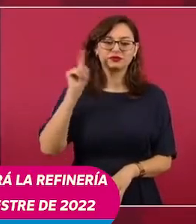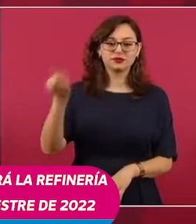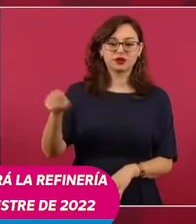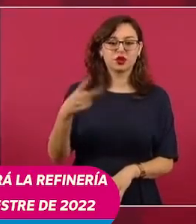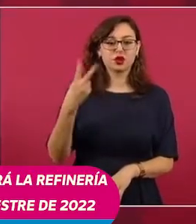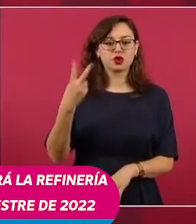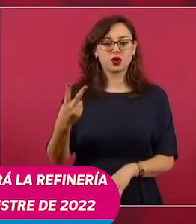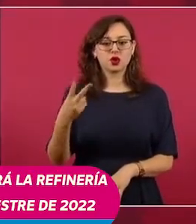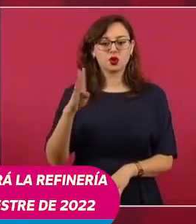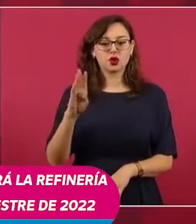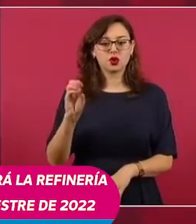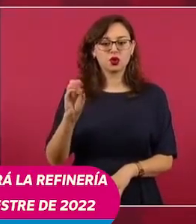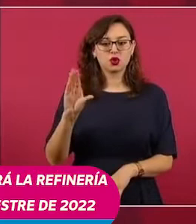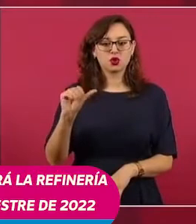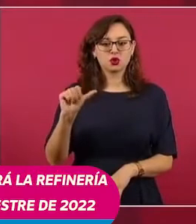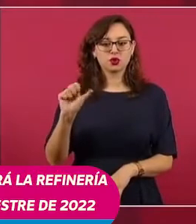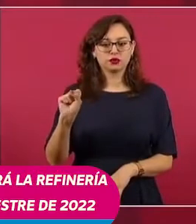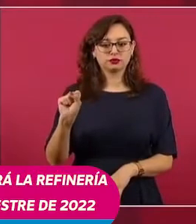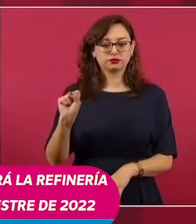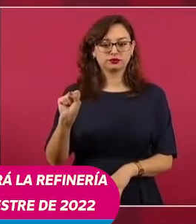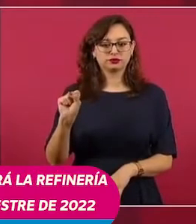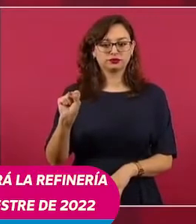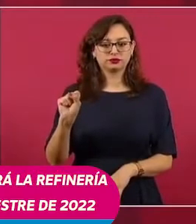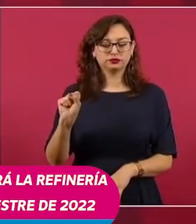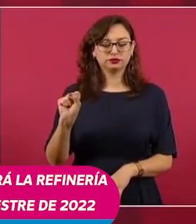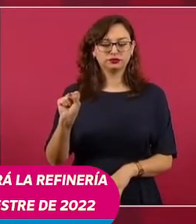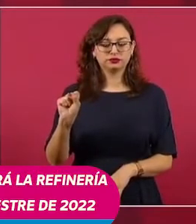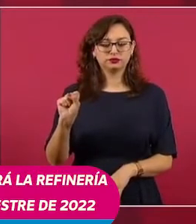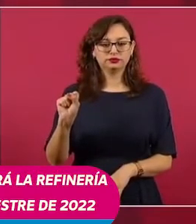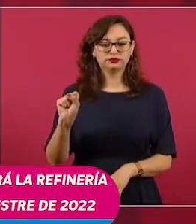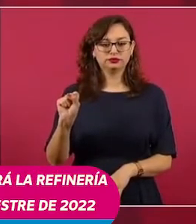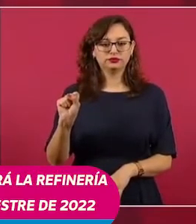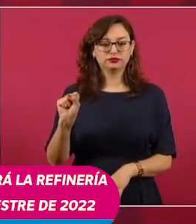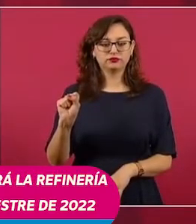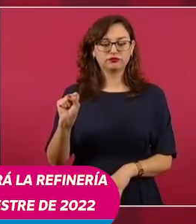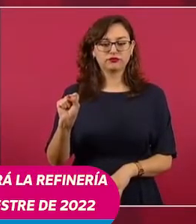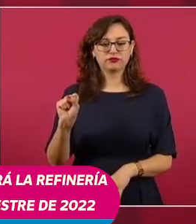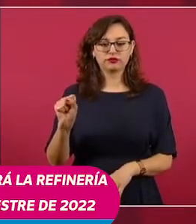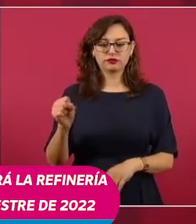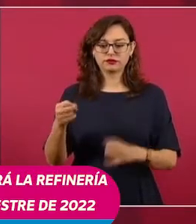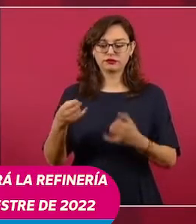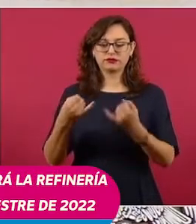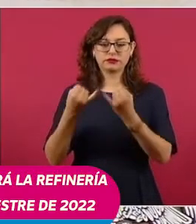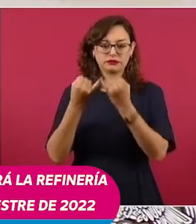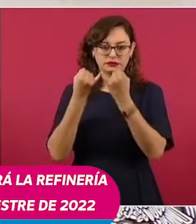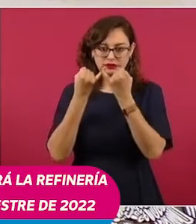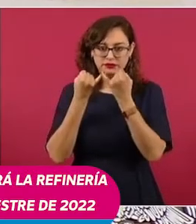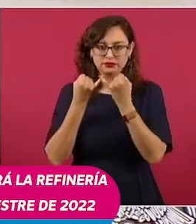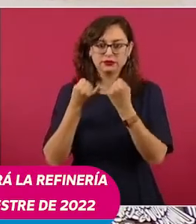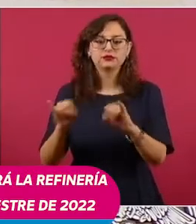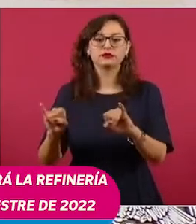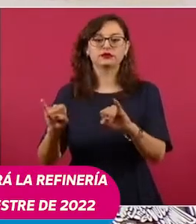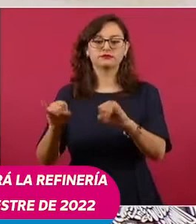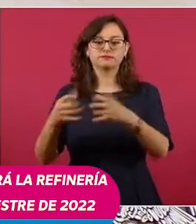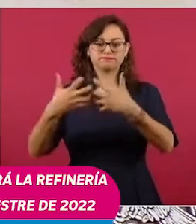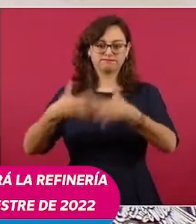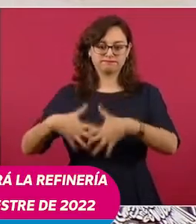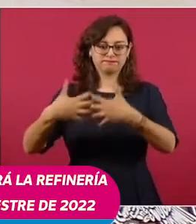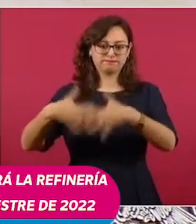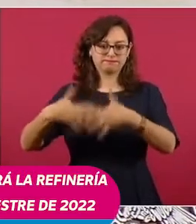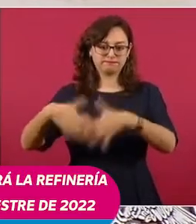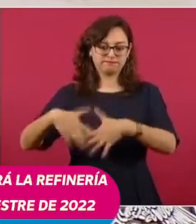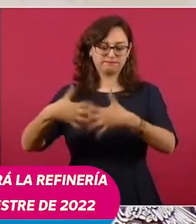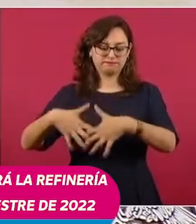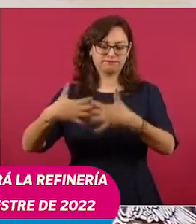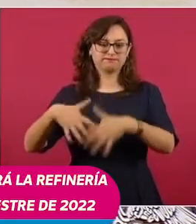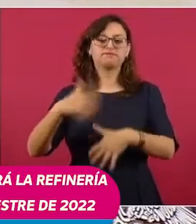vamos a inaugurar el inicio de operaciones de la